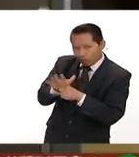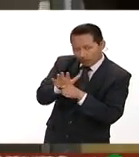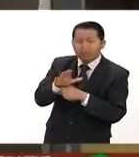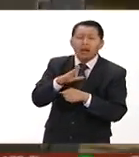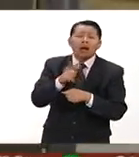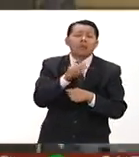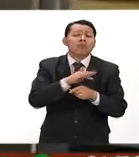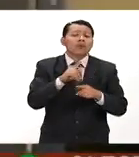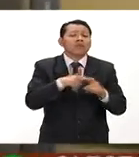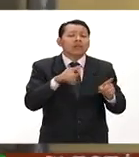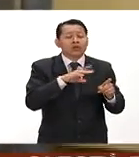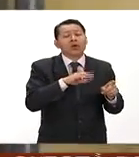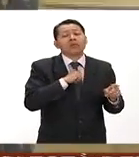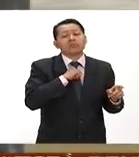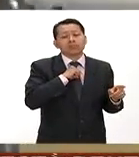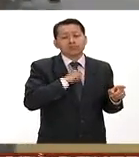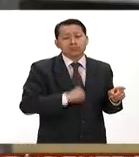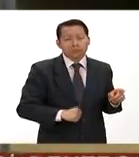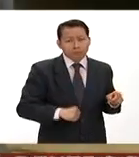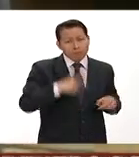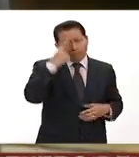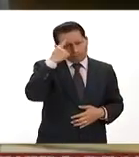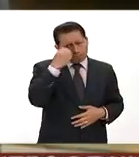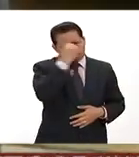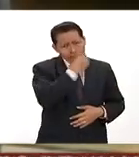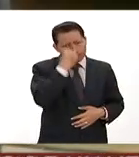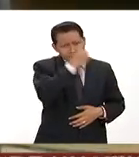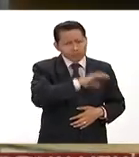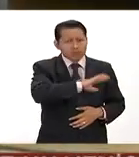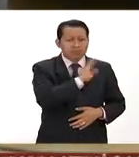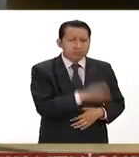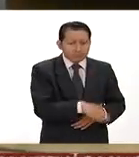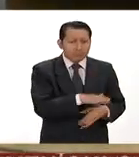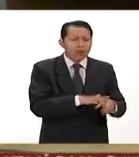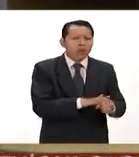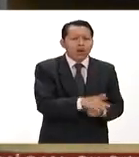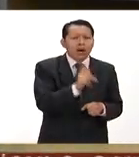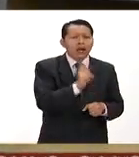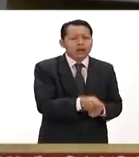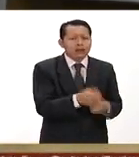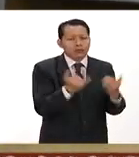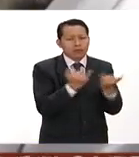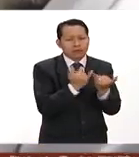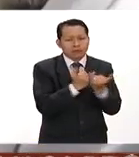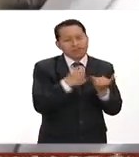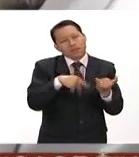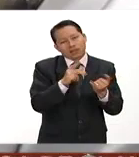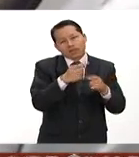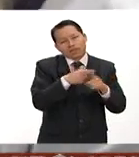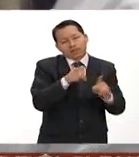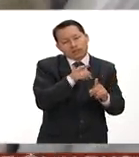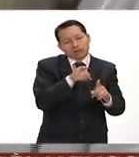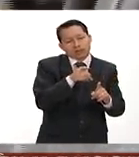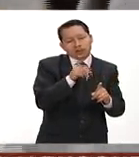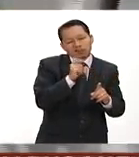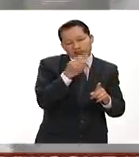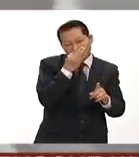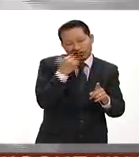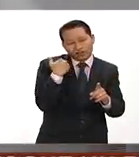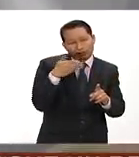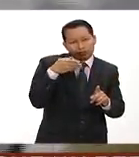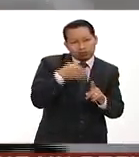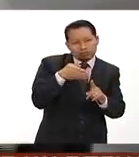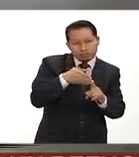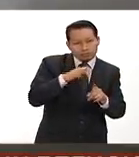a tratar de identificar la causa de muerte el mecanismo de muerte las lesiones pero no va tan orientado aunque hasta últimamente ya va más